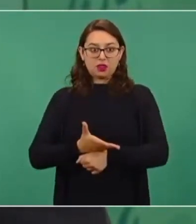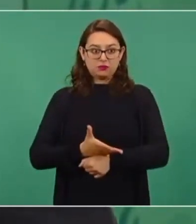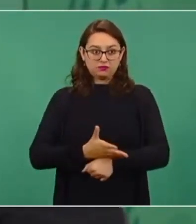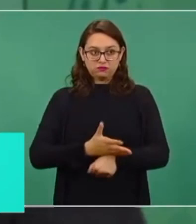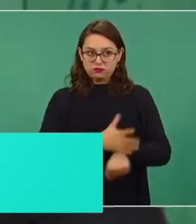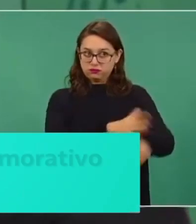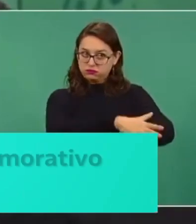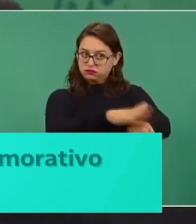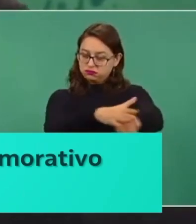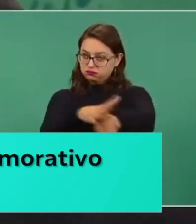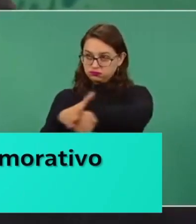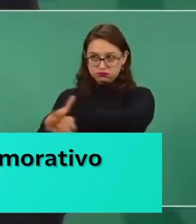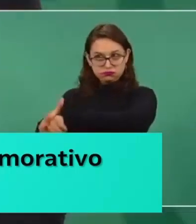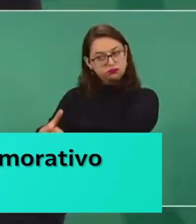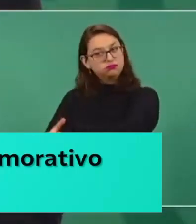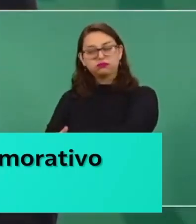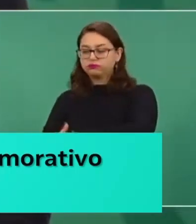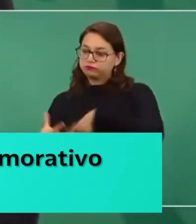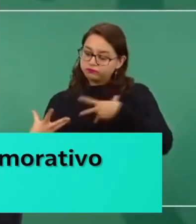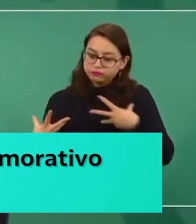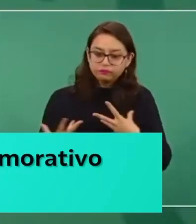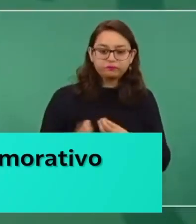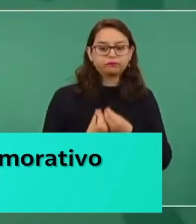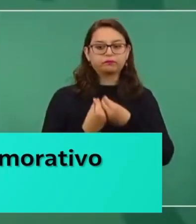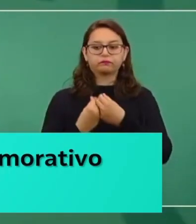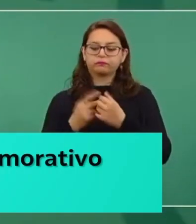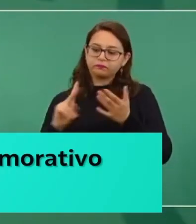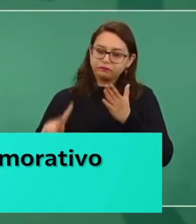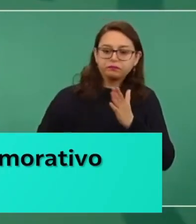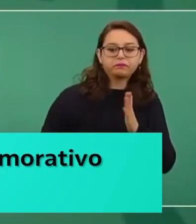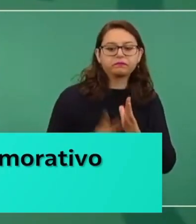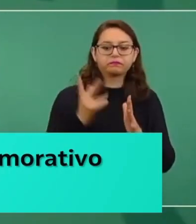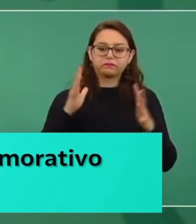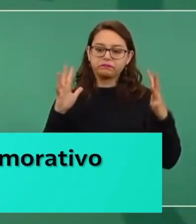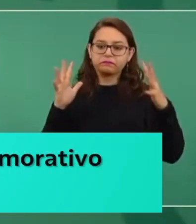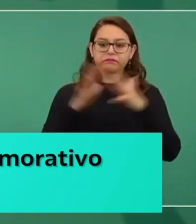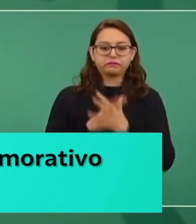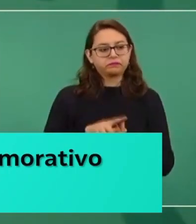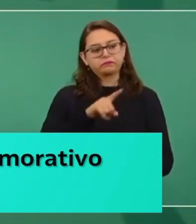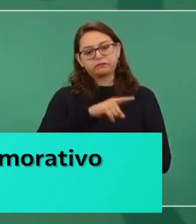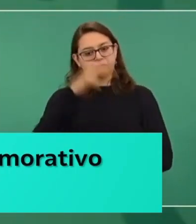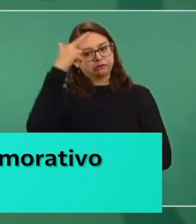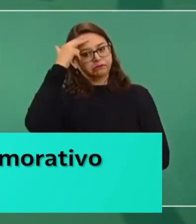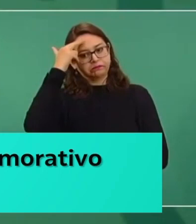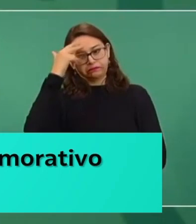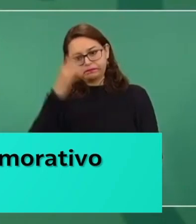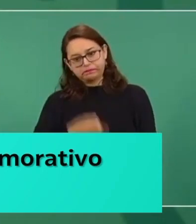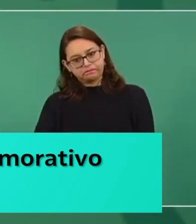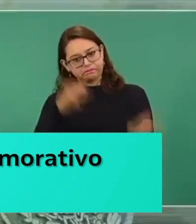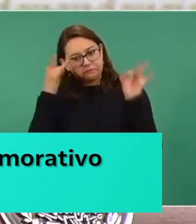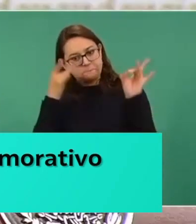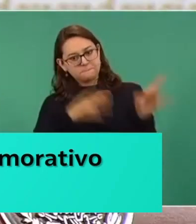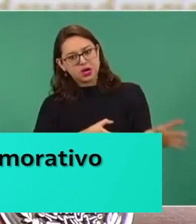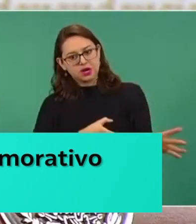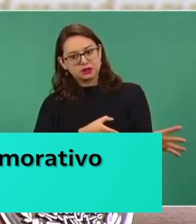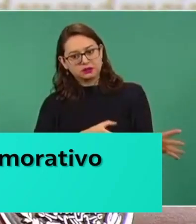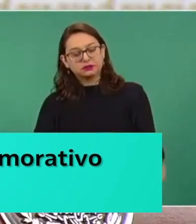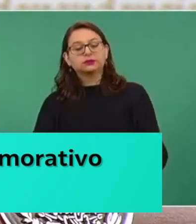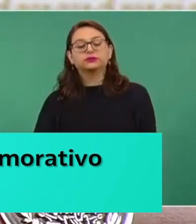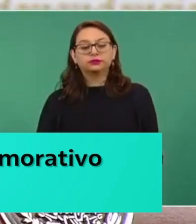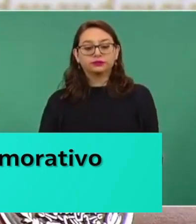derrocar a la dictadura porfirista. Entonces,